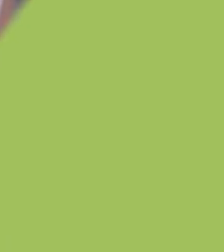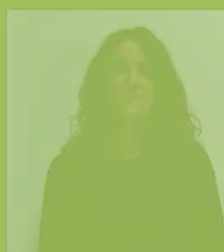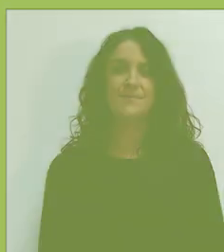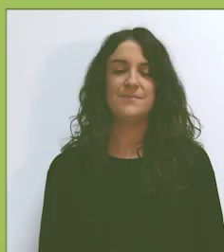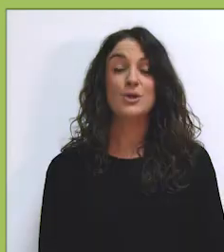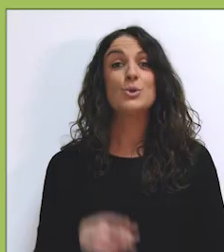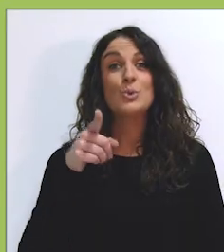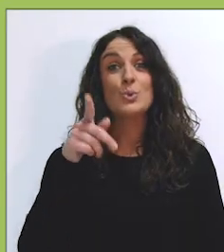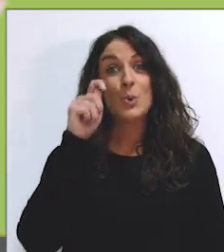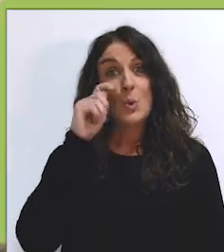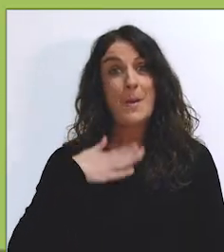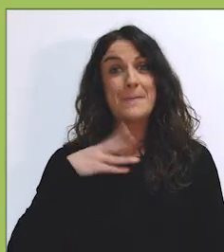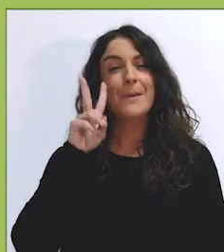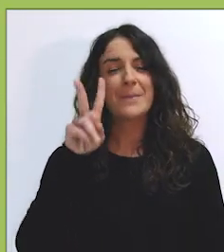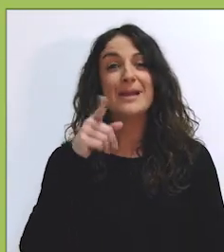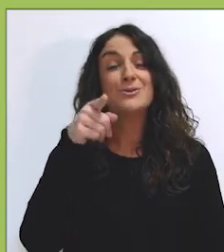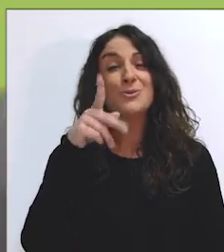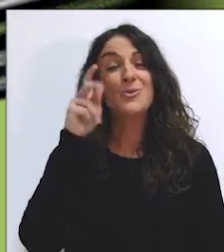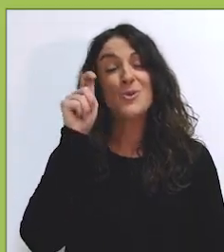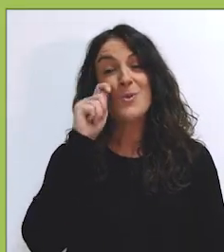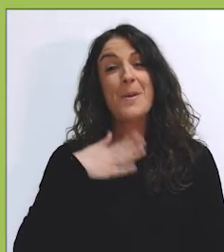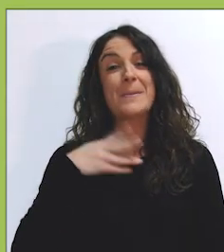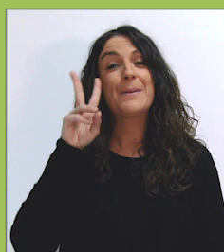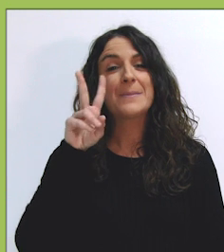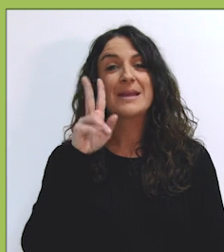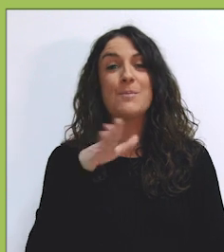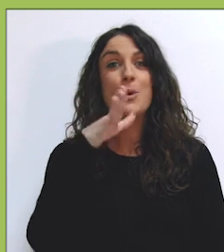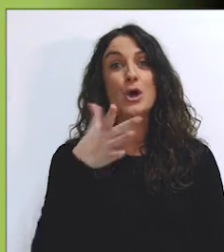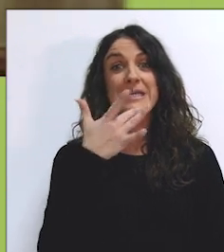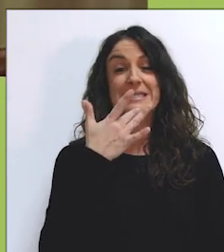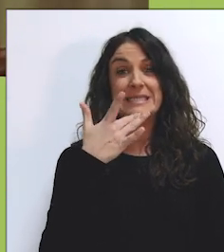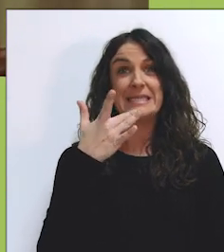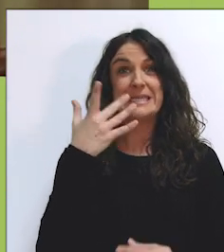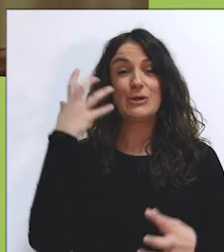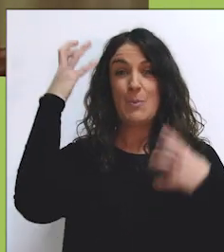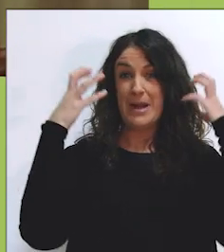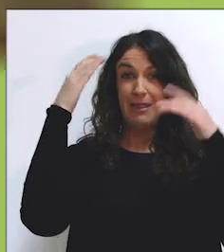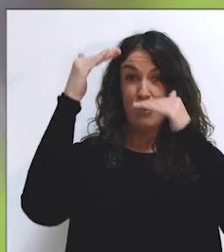...mira por mi lupa... ...mira por mi lupa... ...mira por mi